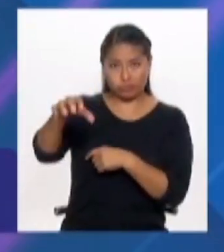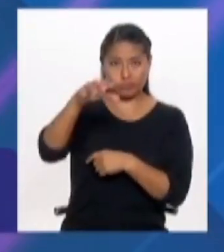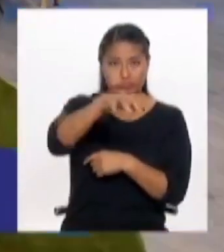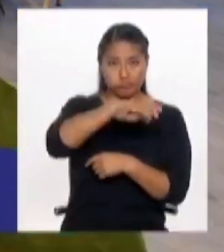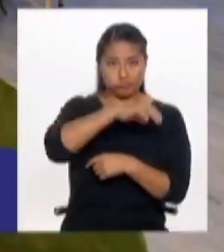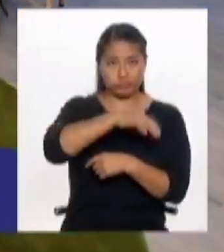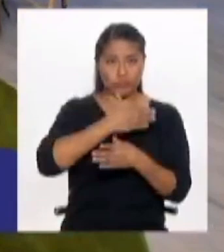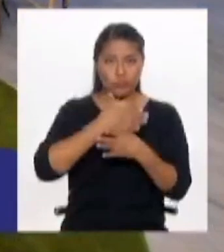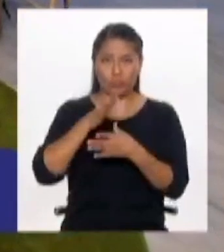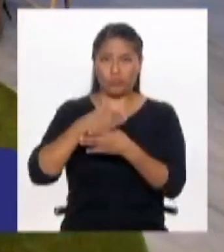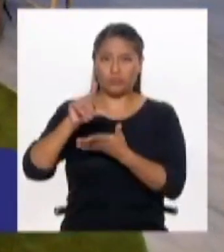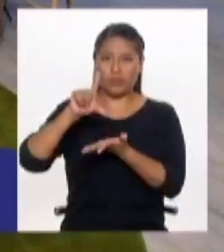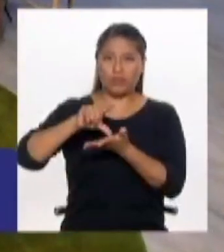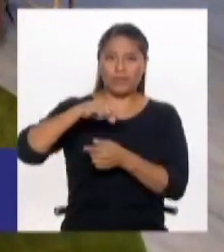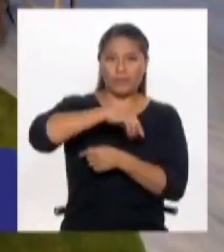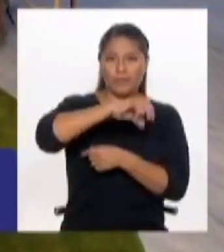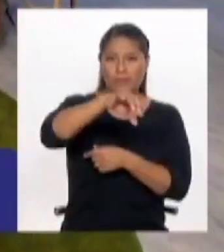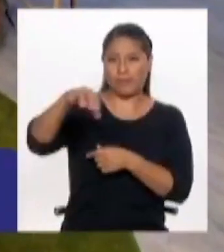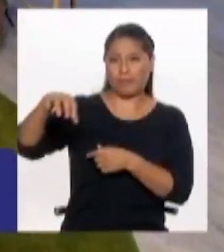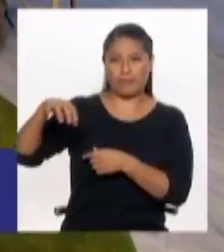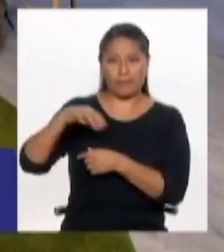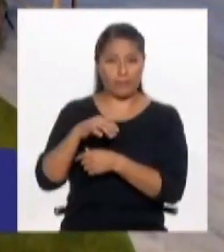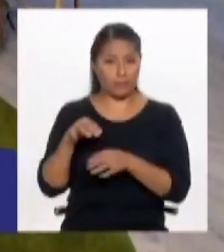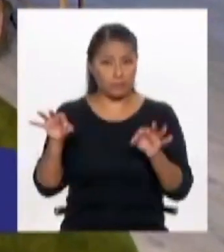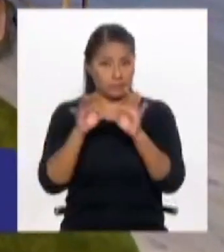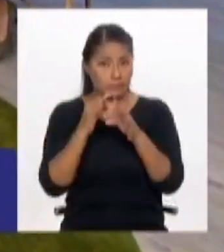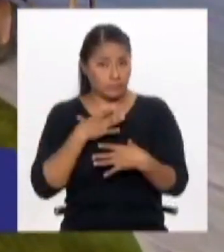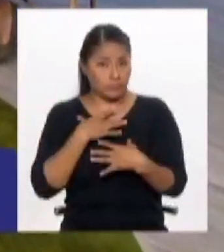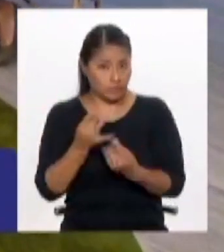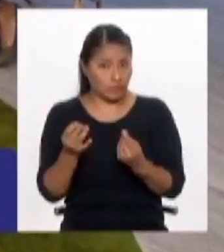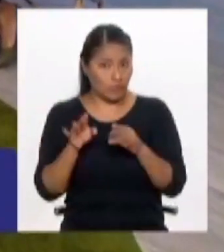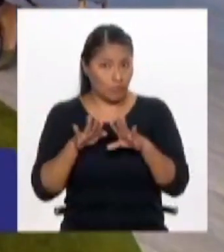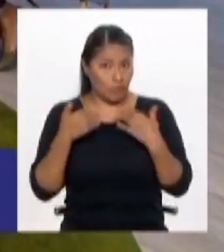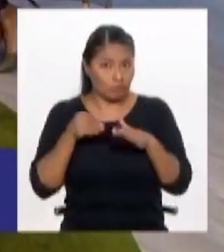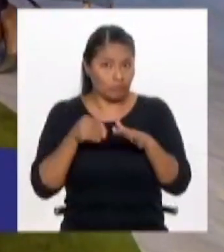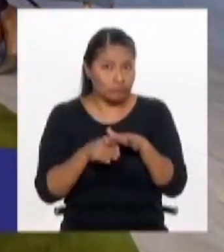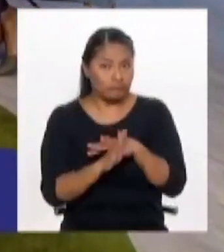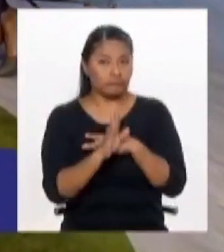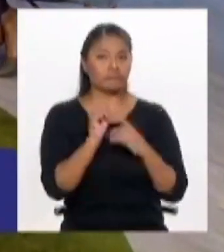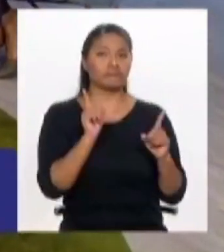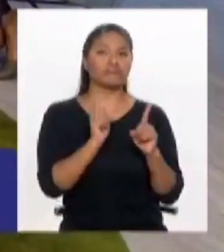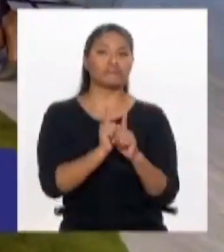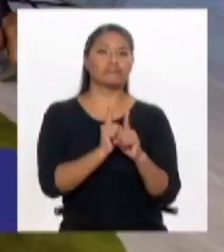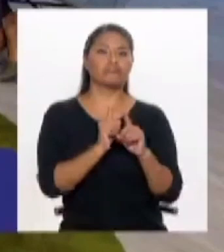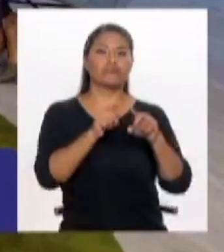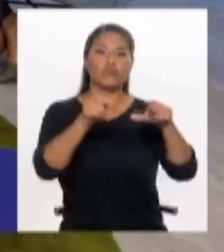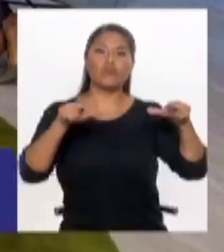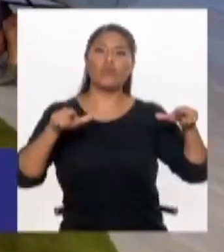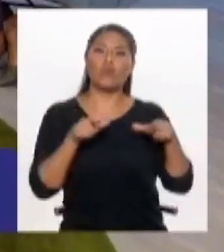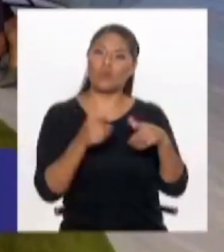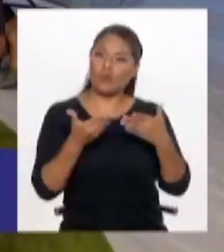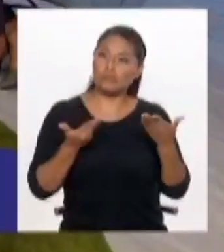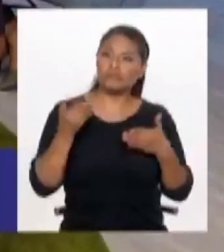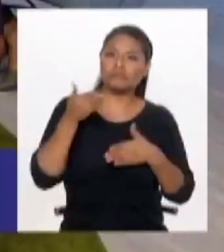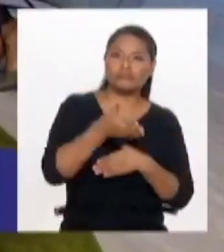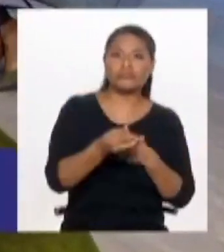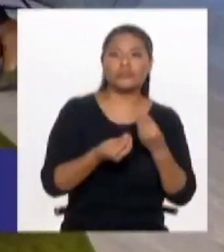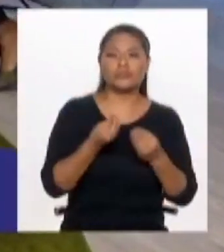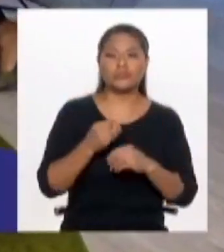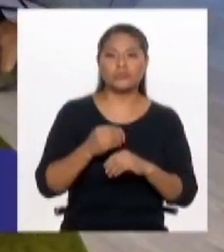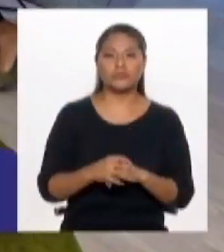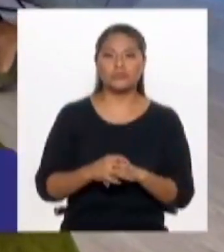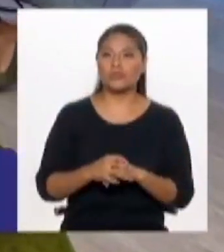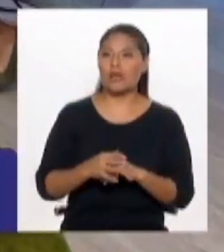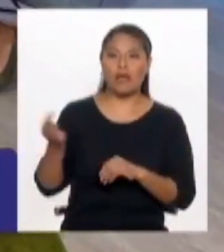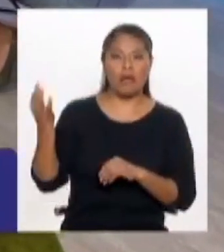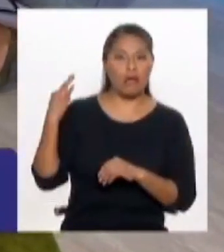Lima, pero ¿son interesantes como para generar estos lugares de encuentro o no necesariamente? No se dejaron a